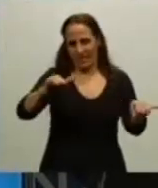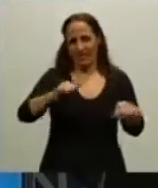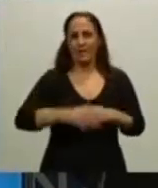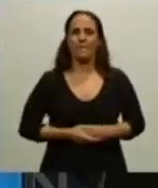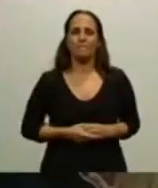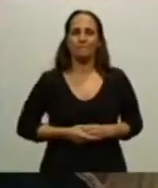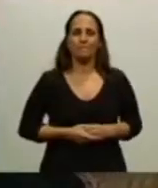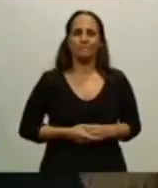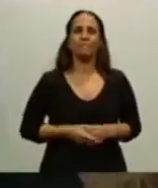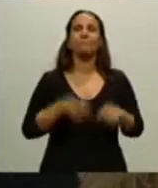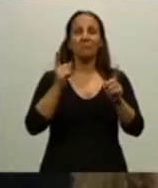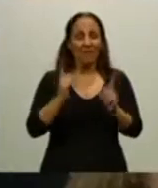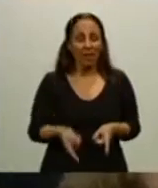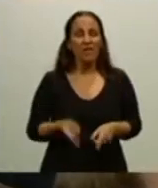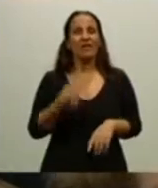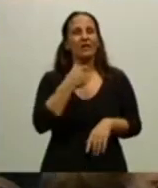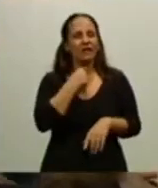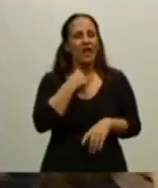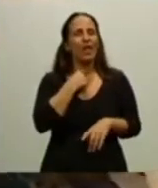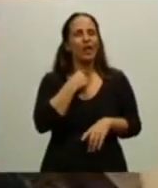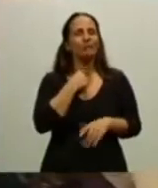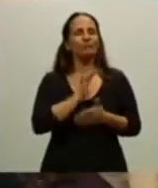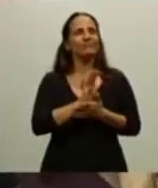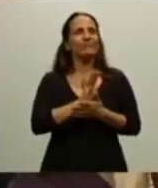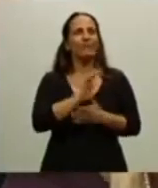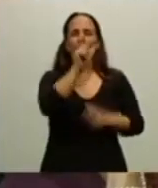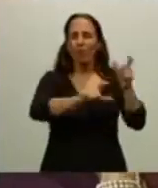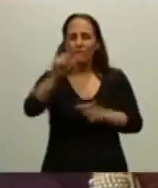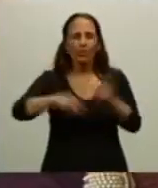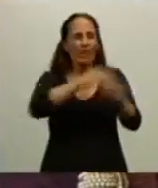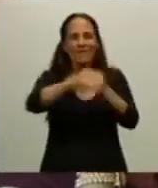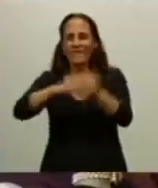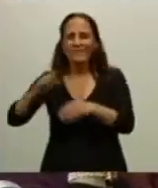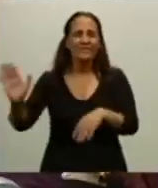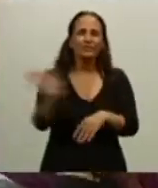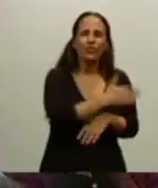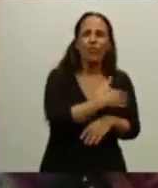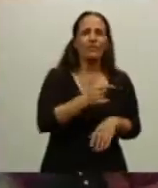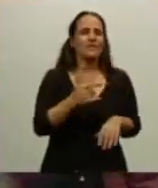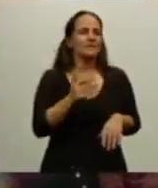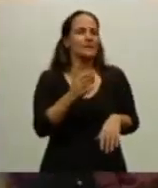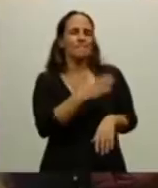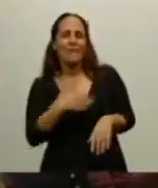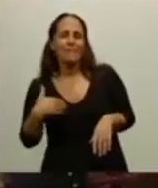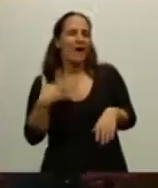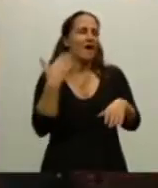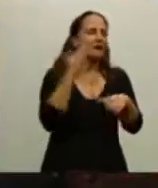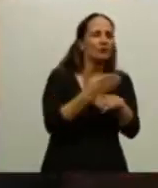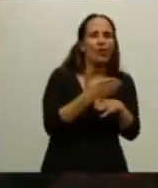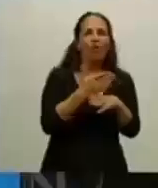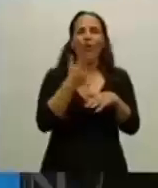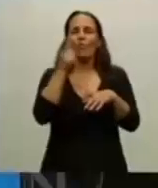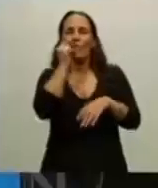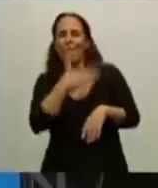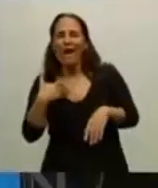Quiero también para todos los familiares, las mamás, las hermanas, las novias, los padres, los